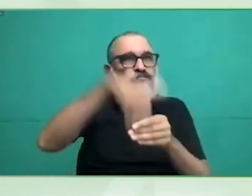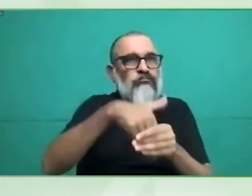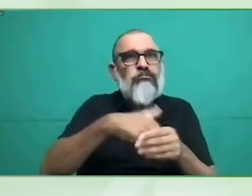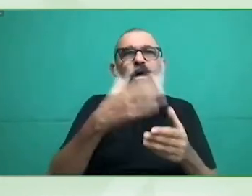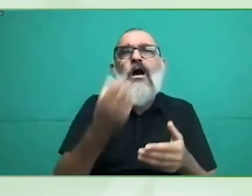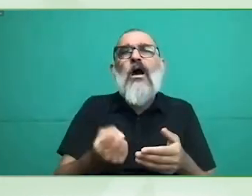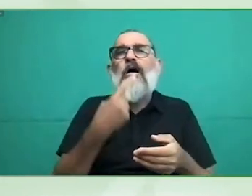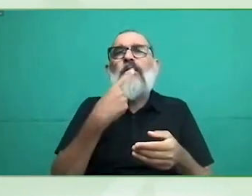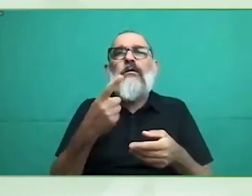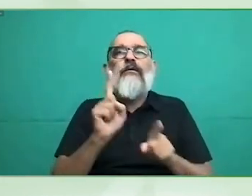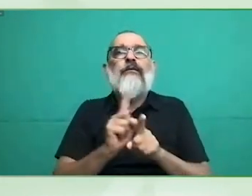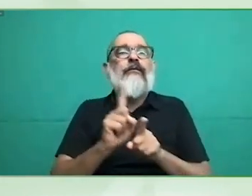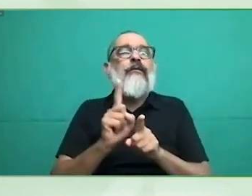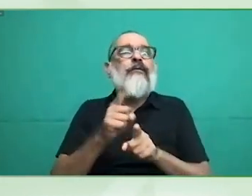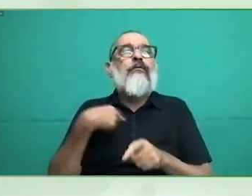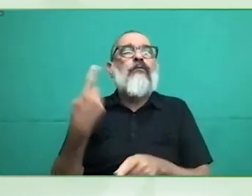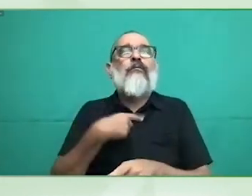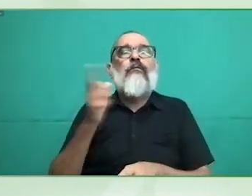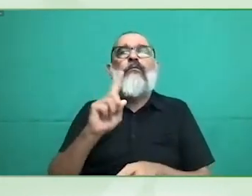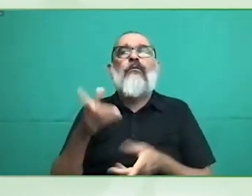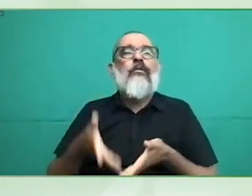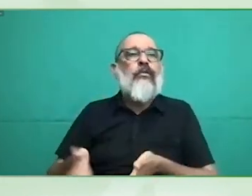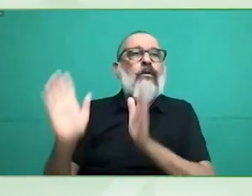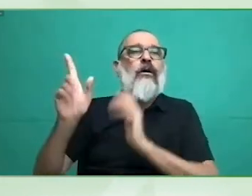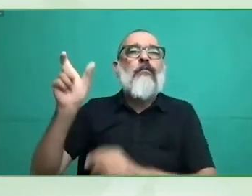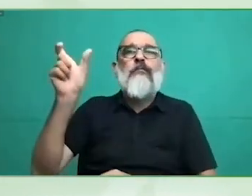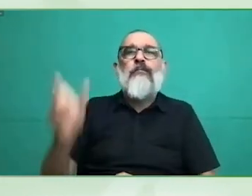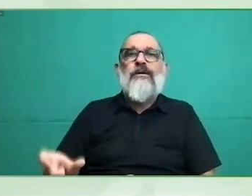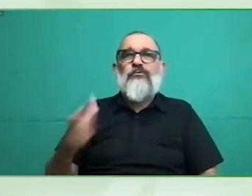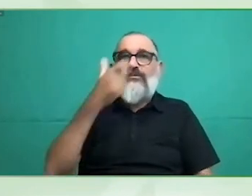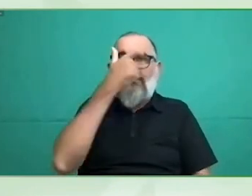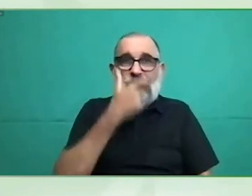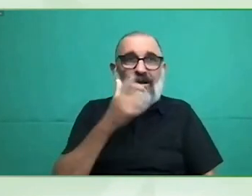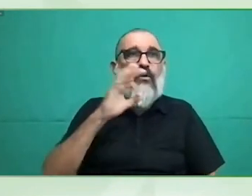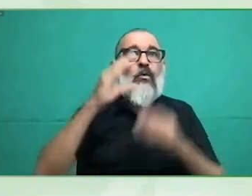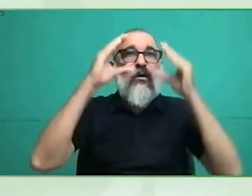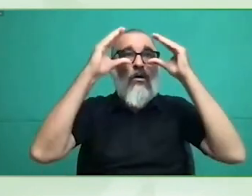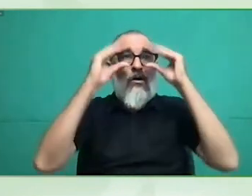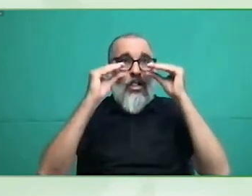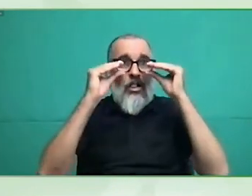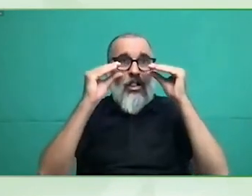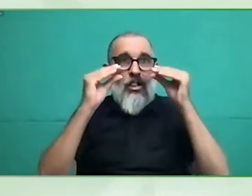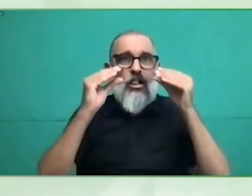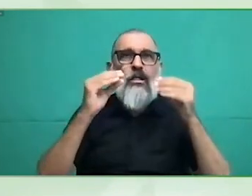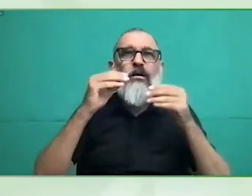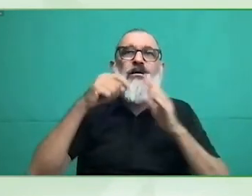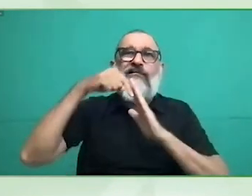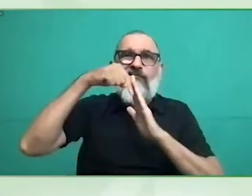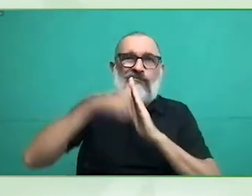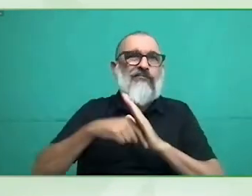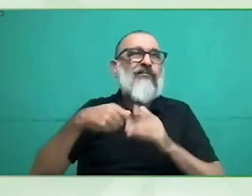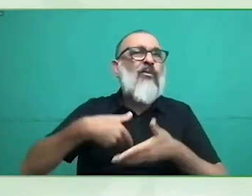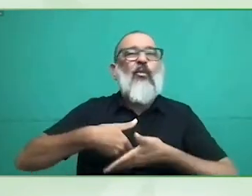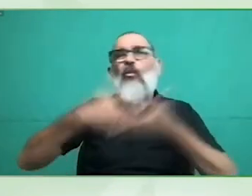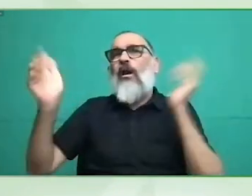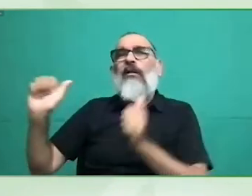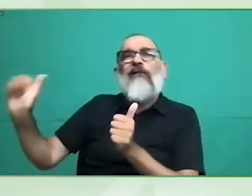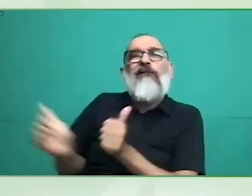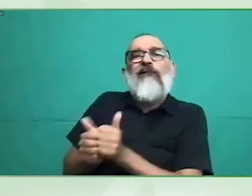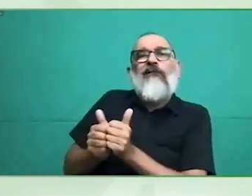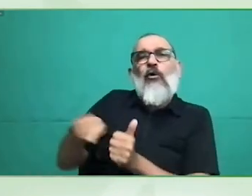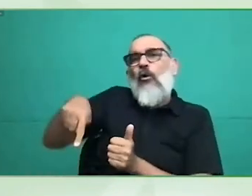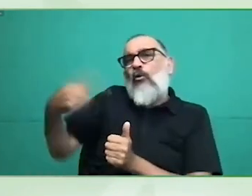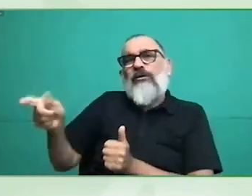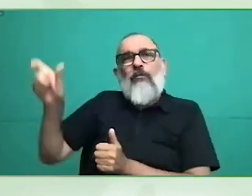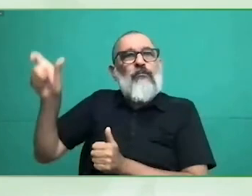tengas conectadas a los móviles a través de ampliación de la letra pues para las personas que tengan resto de visión y